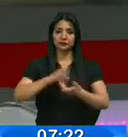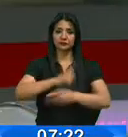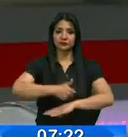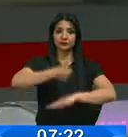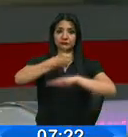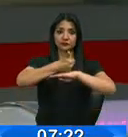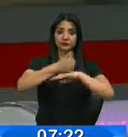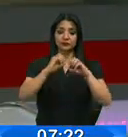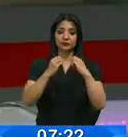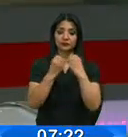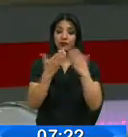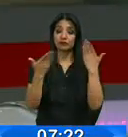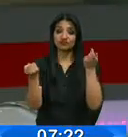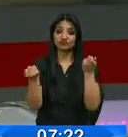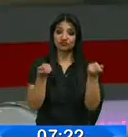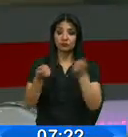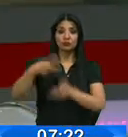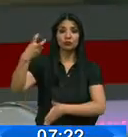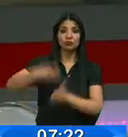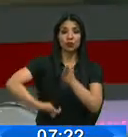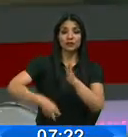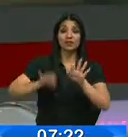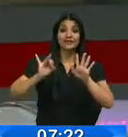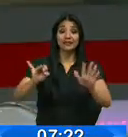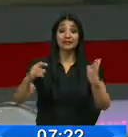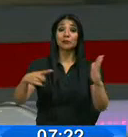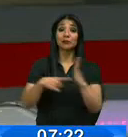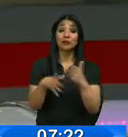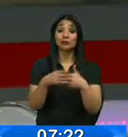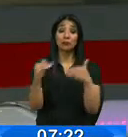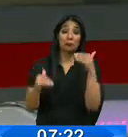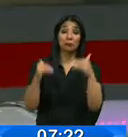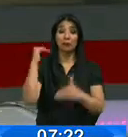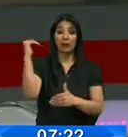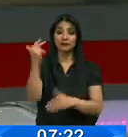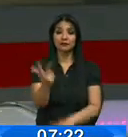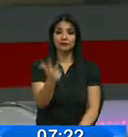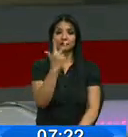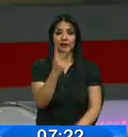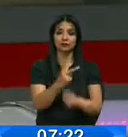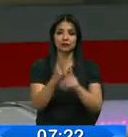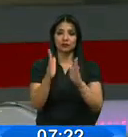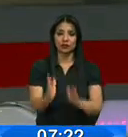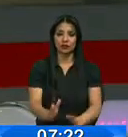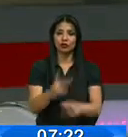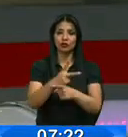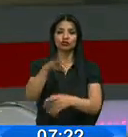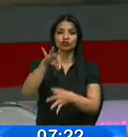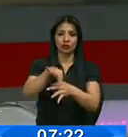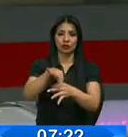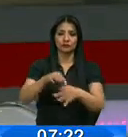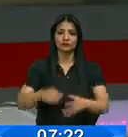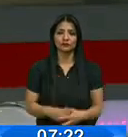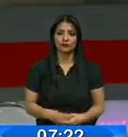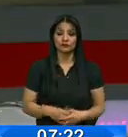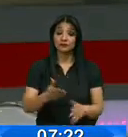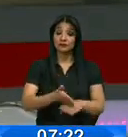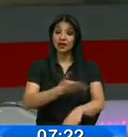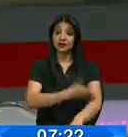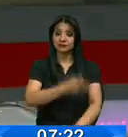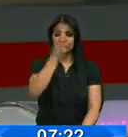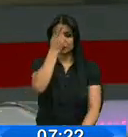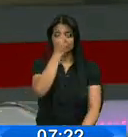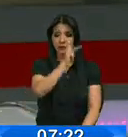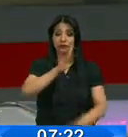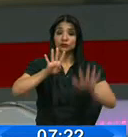Contencioso Electoral, amigos, multa con más de 7 mil dólares a tres consejeros del CNE tras una resolución dictada